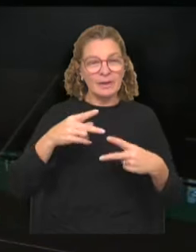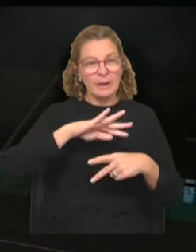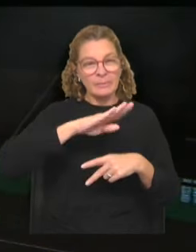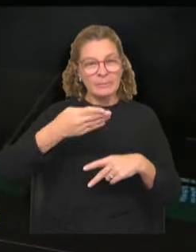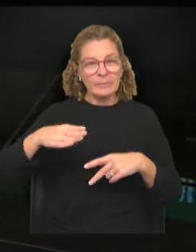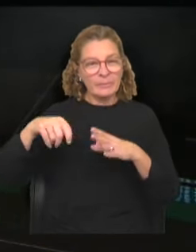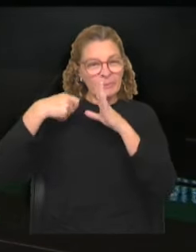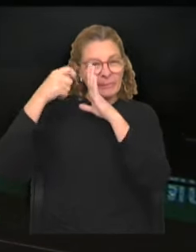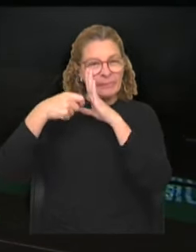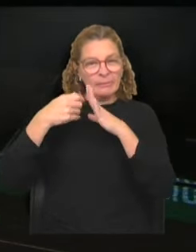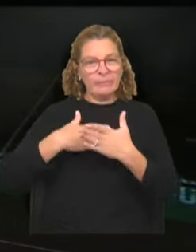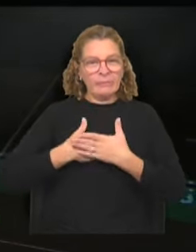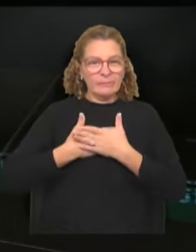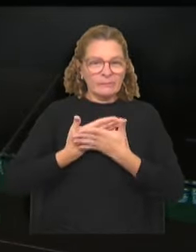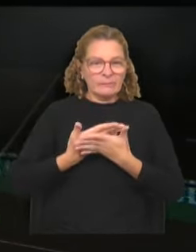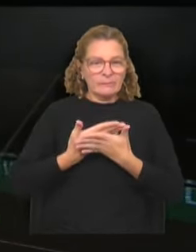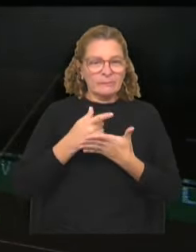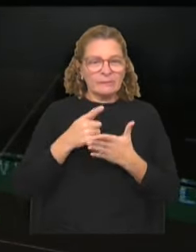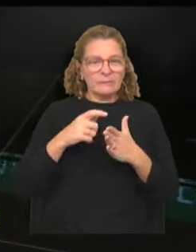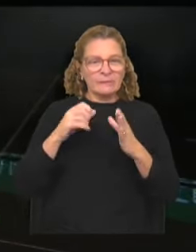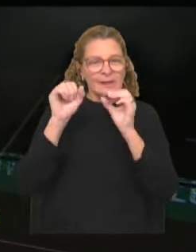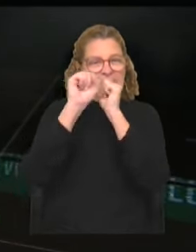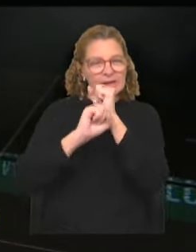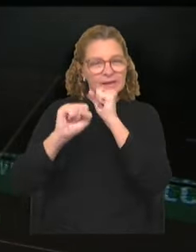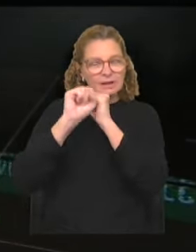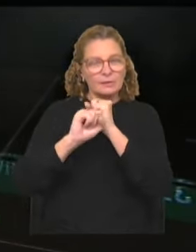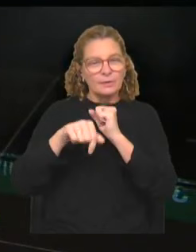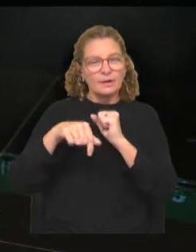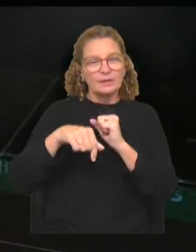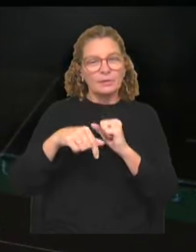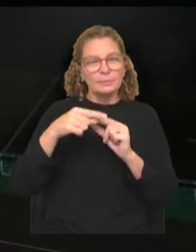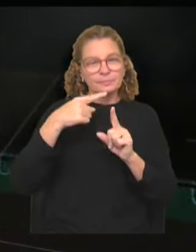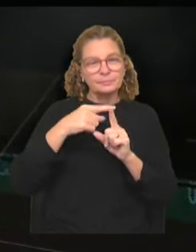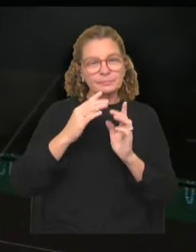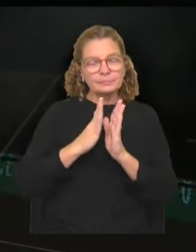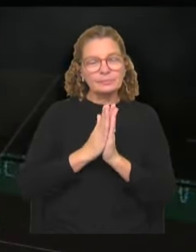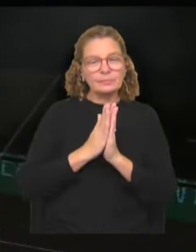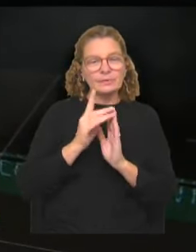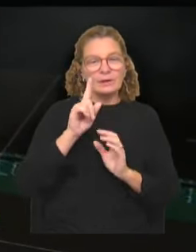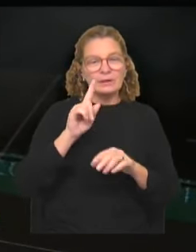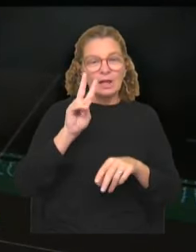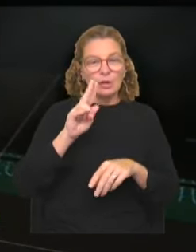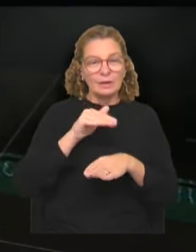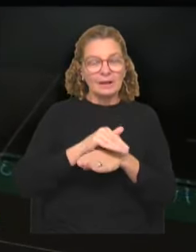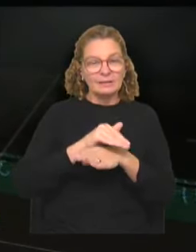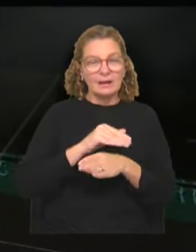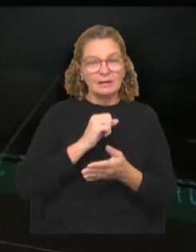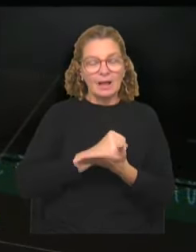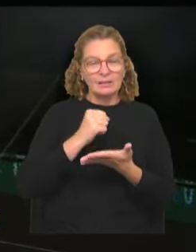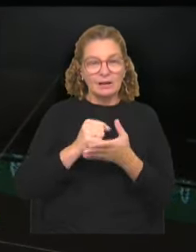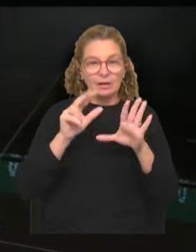tan querida también. O El ingeniero. Bueno, su velorio va a ser de 14 a 20 horas esta tarde en la empresa